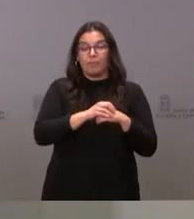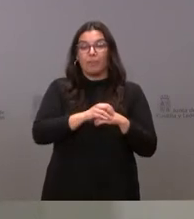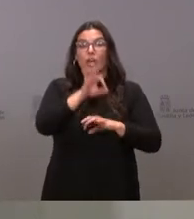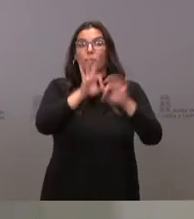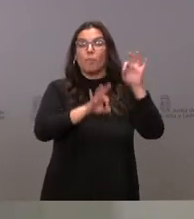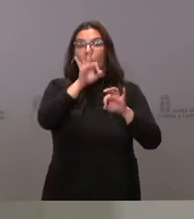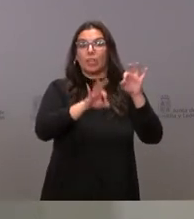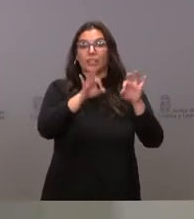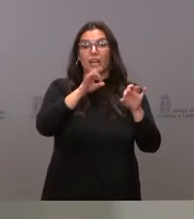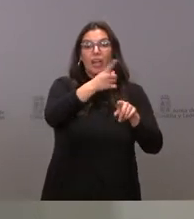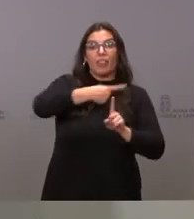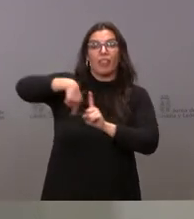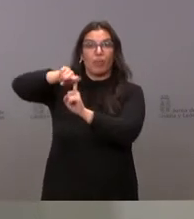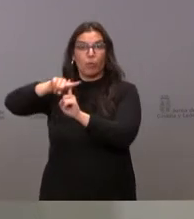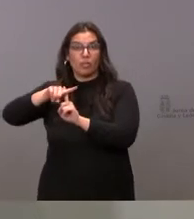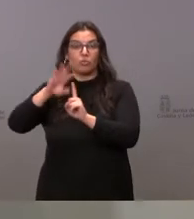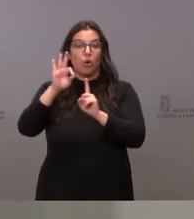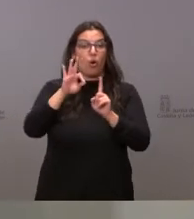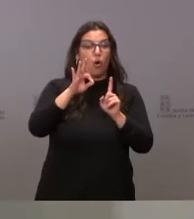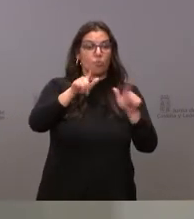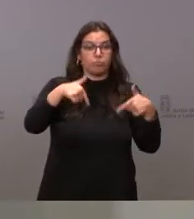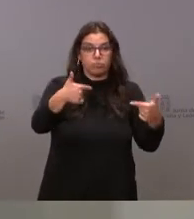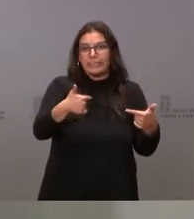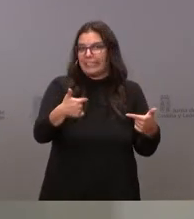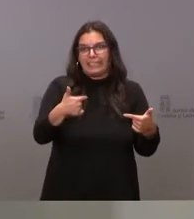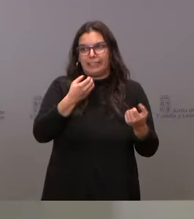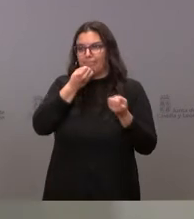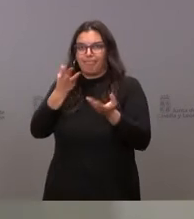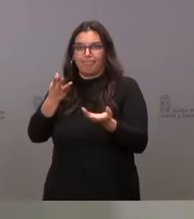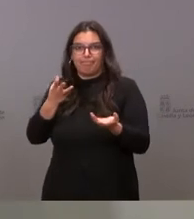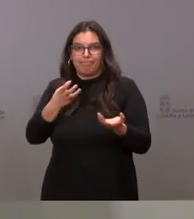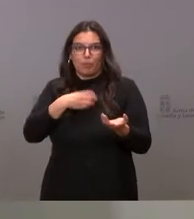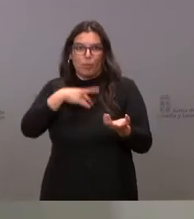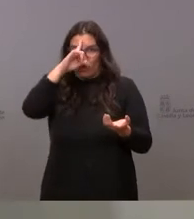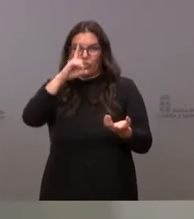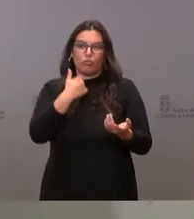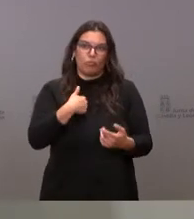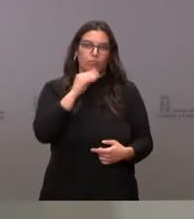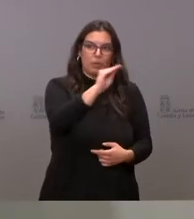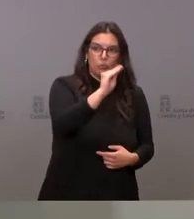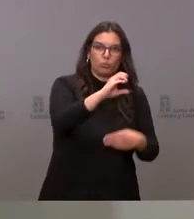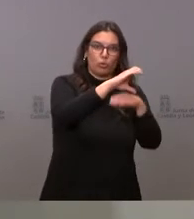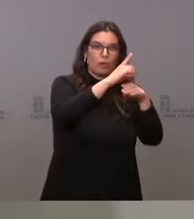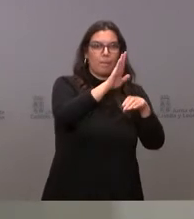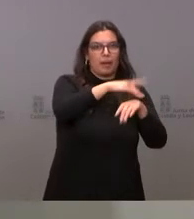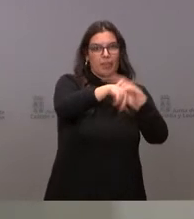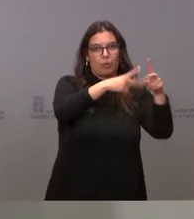tuviéramos nosotros hemos devuelto o haya habido que destruir, no se lo puedo decir en este momento. Haremos la pregunta y se la